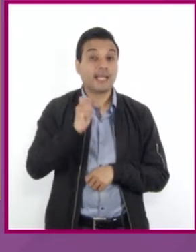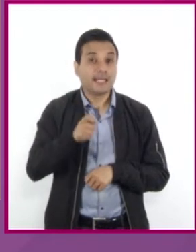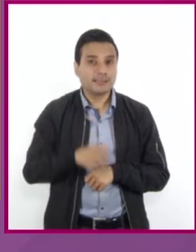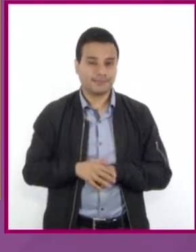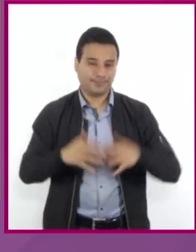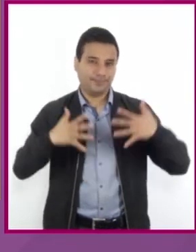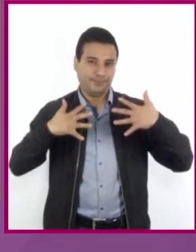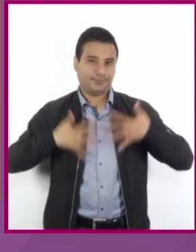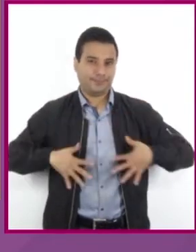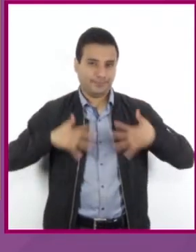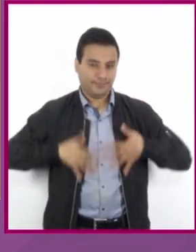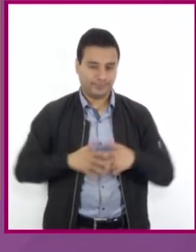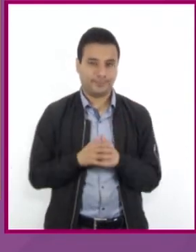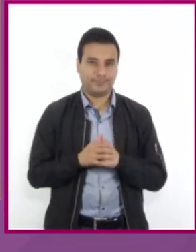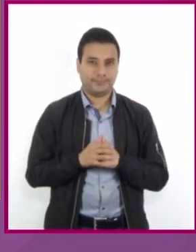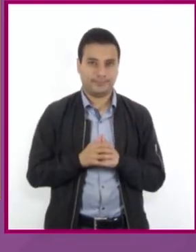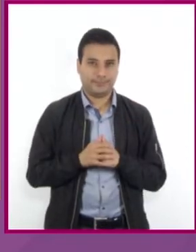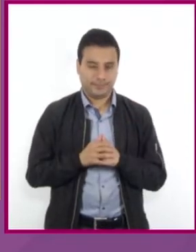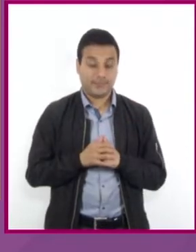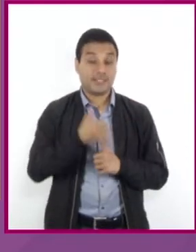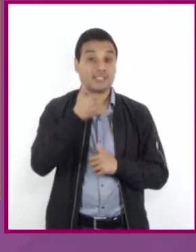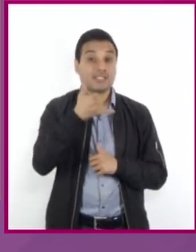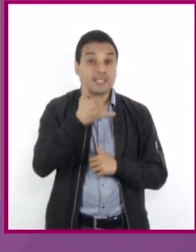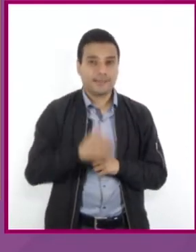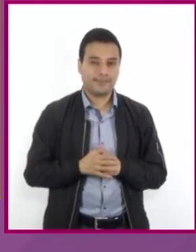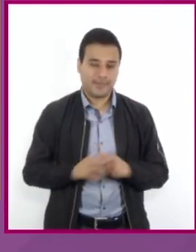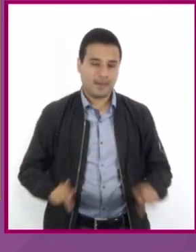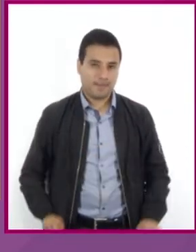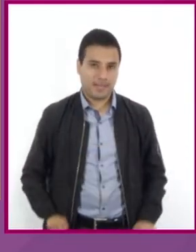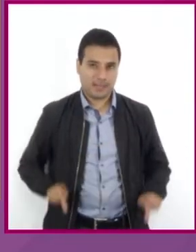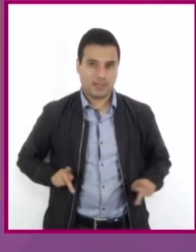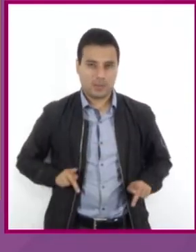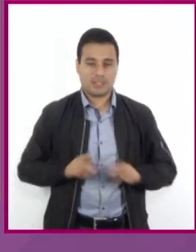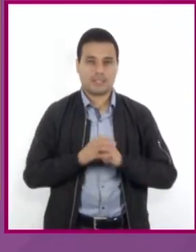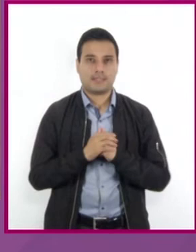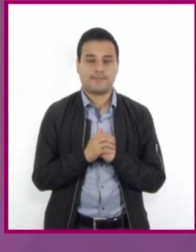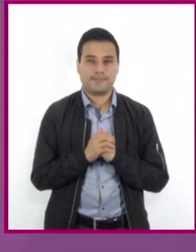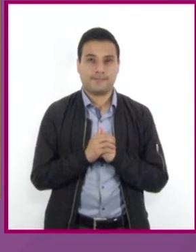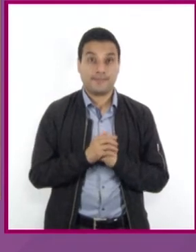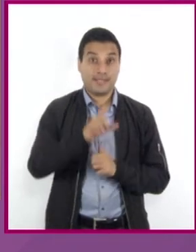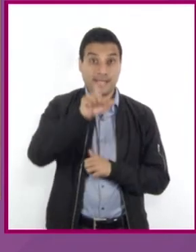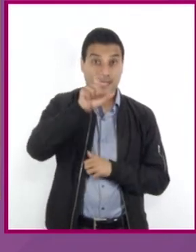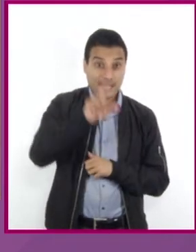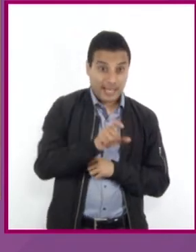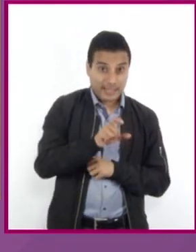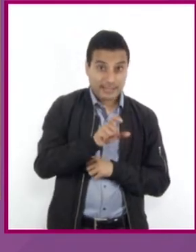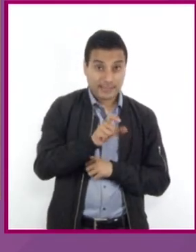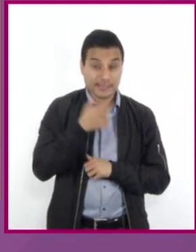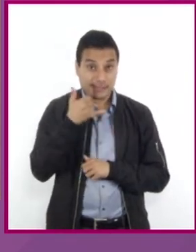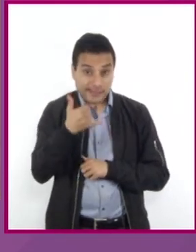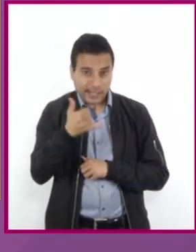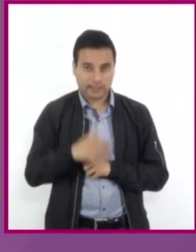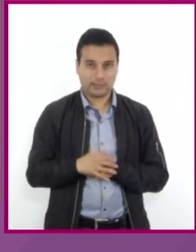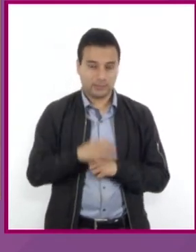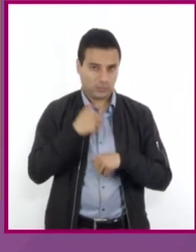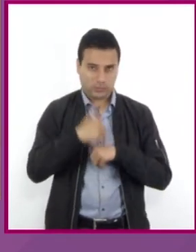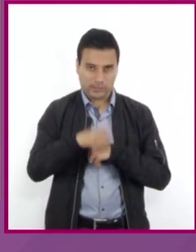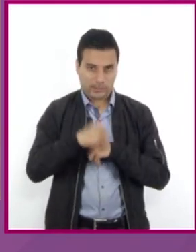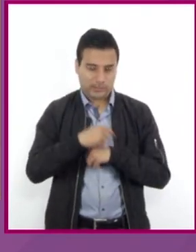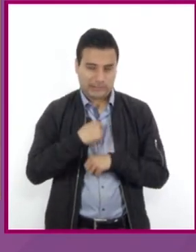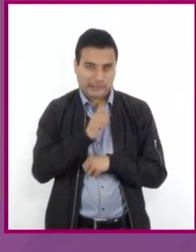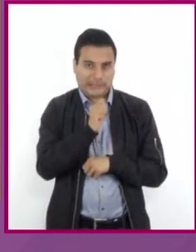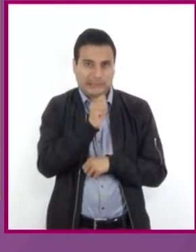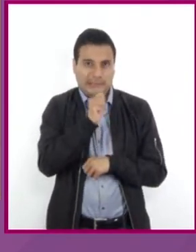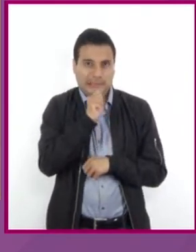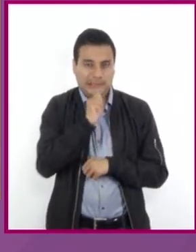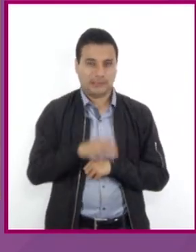camisas y Y al número de pantalones. Tanto X como Y son las incógnitas. La primera ecuación